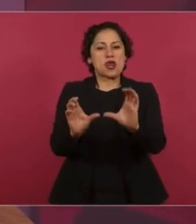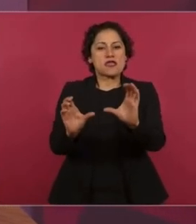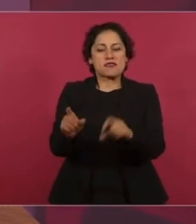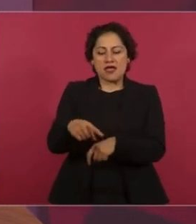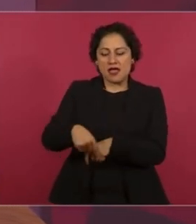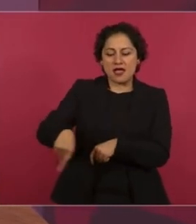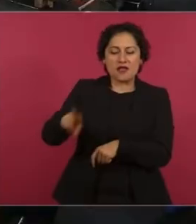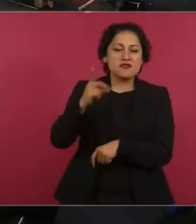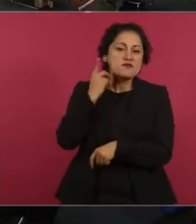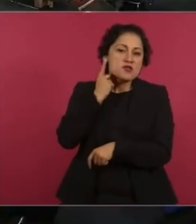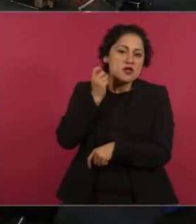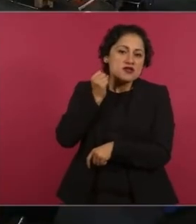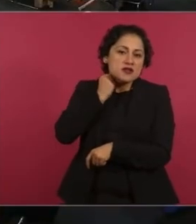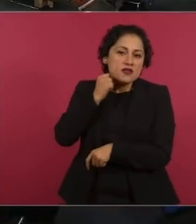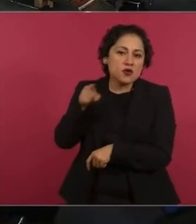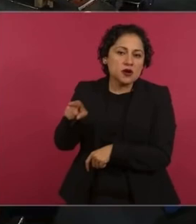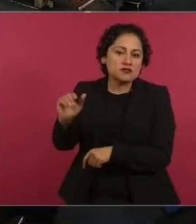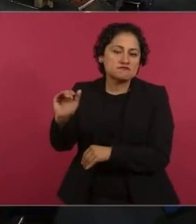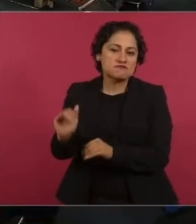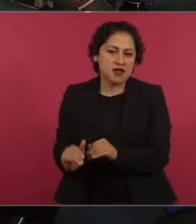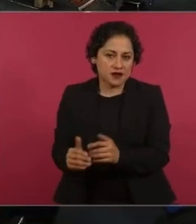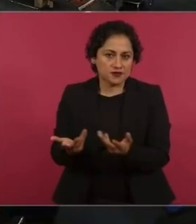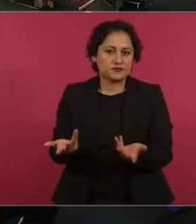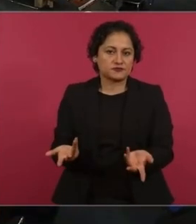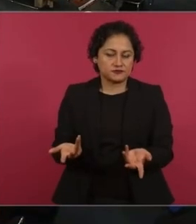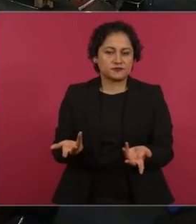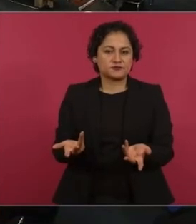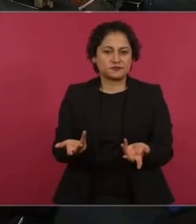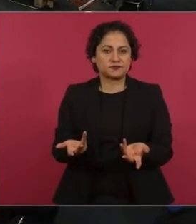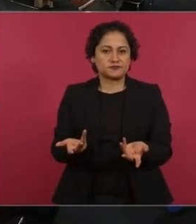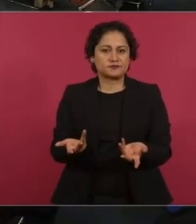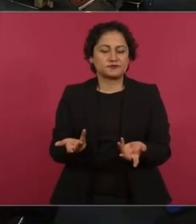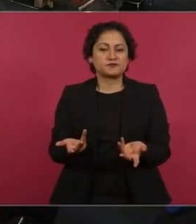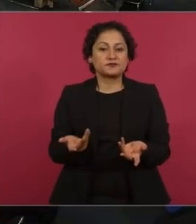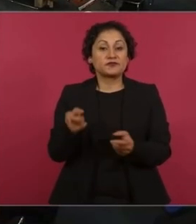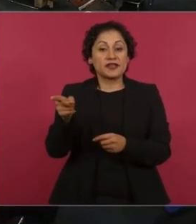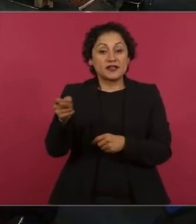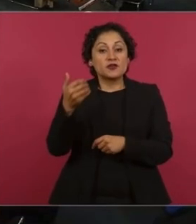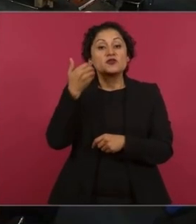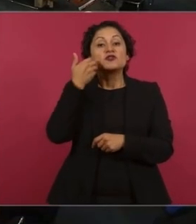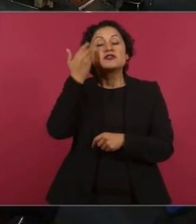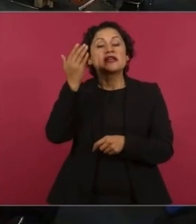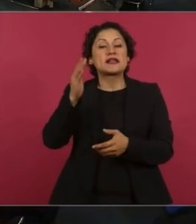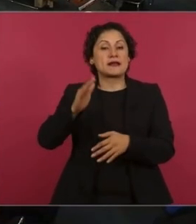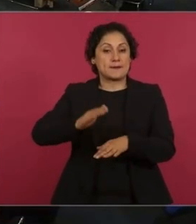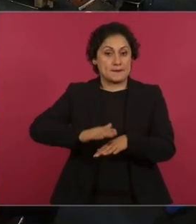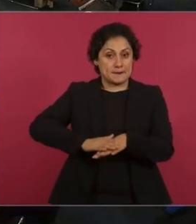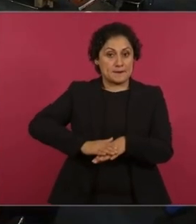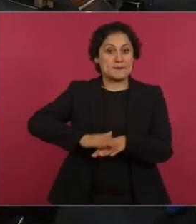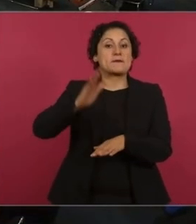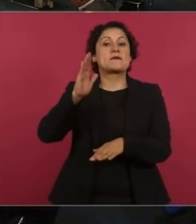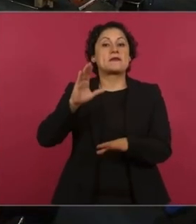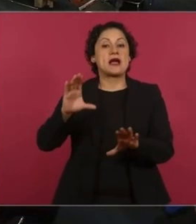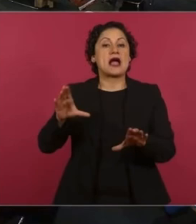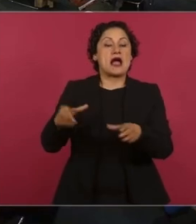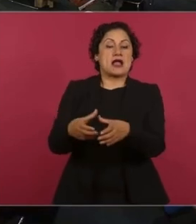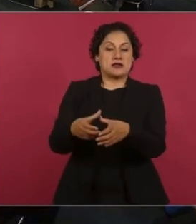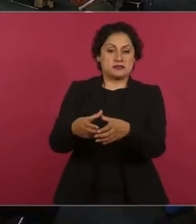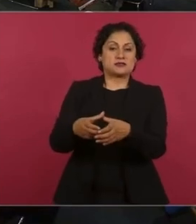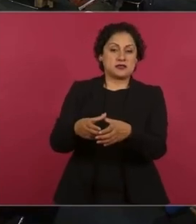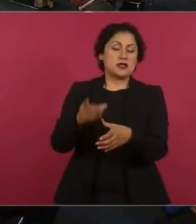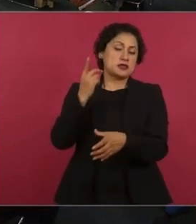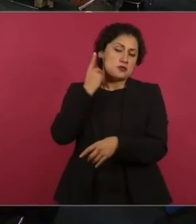es decir, que se tenga mayoría en el Congreso, pero no mayoría calificada para